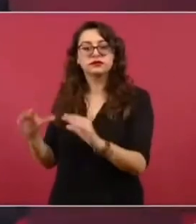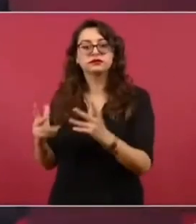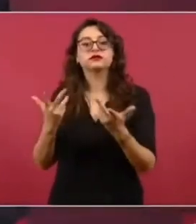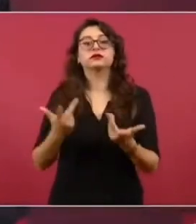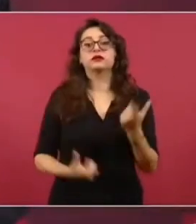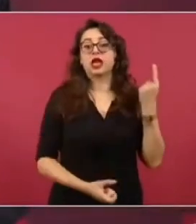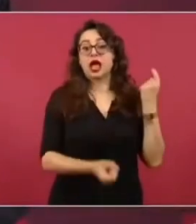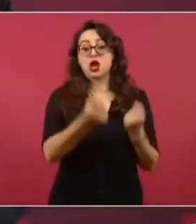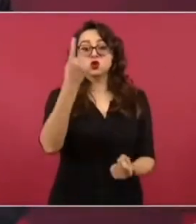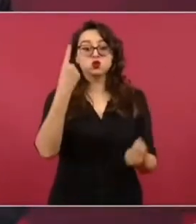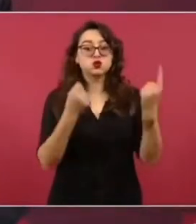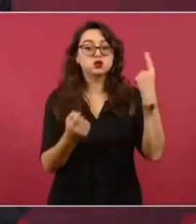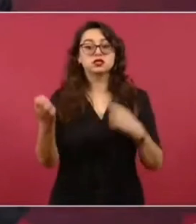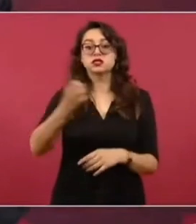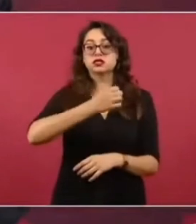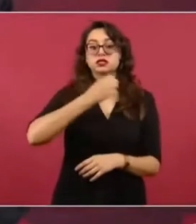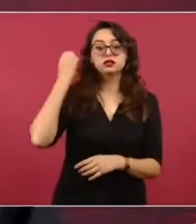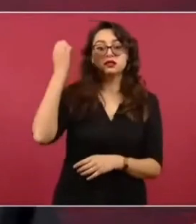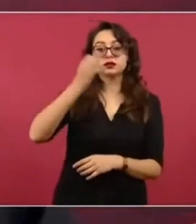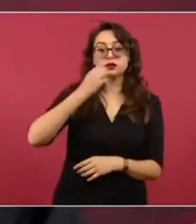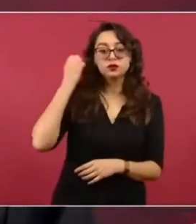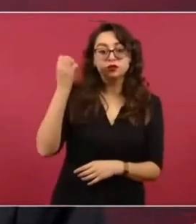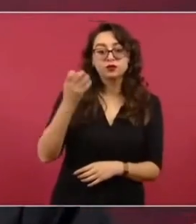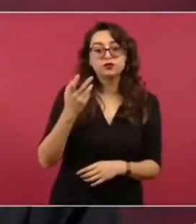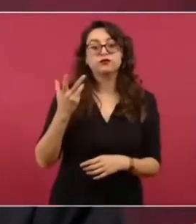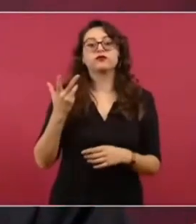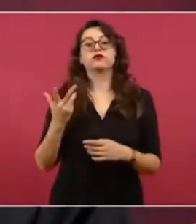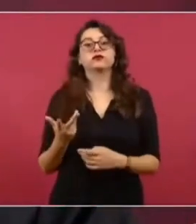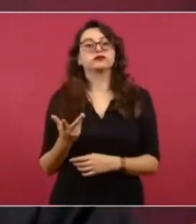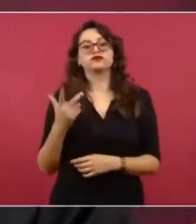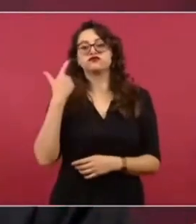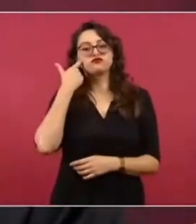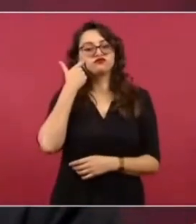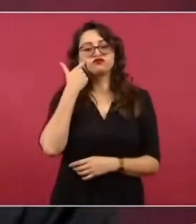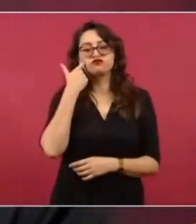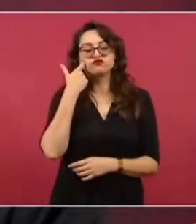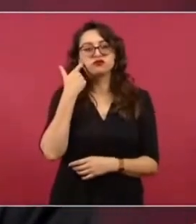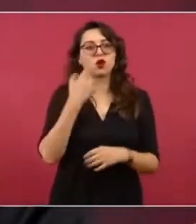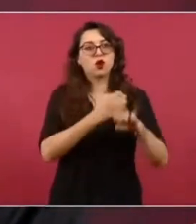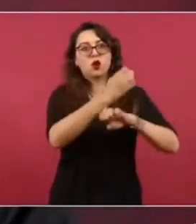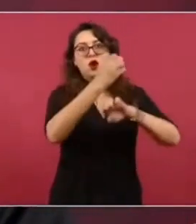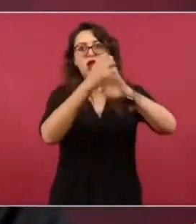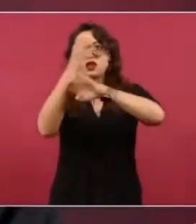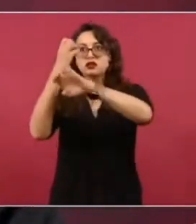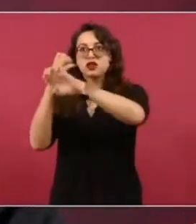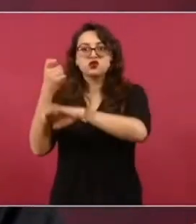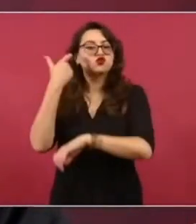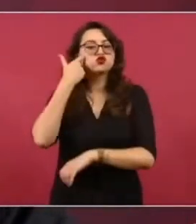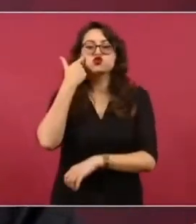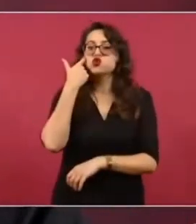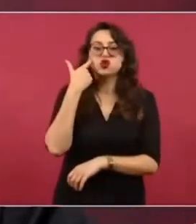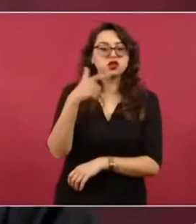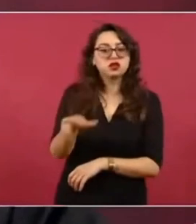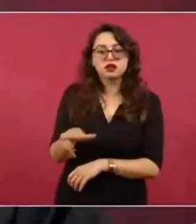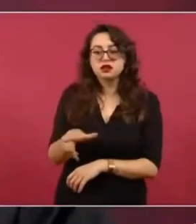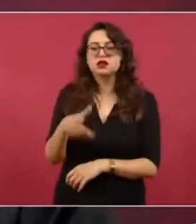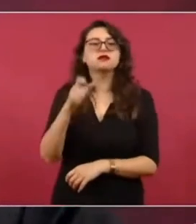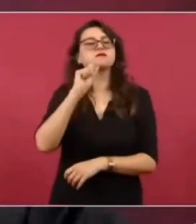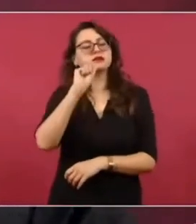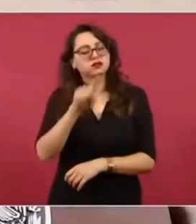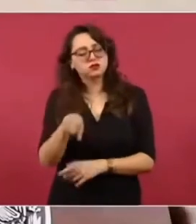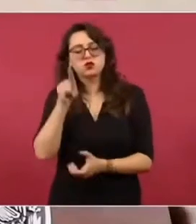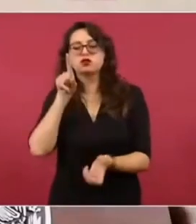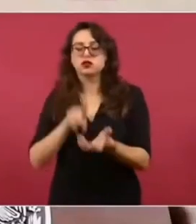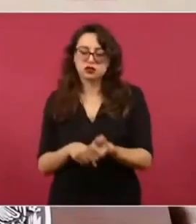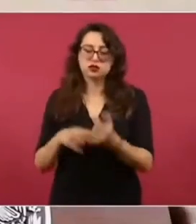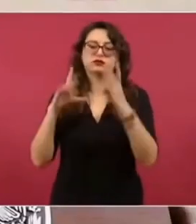educativas eligieron solo algunas como piloto. Estamos imprimiendo carteles y guías que proporciona la